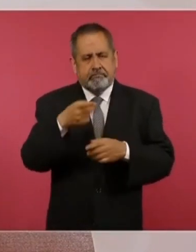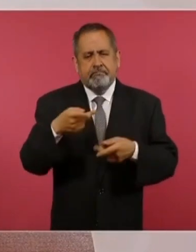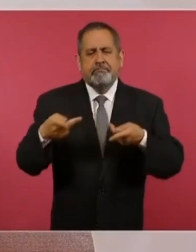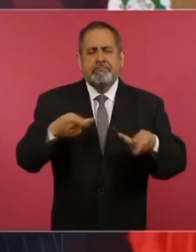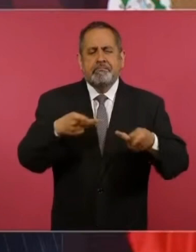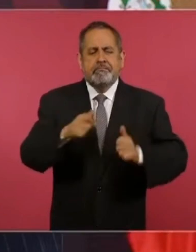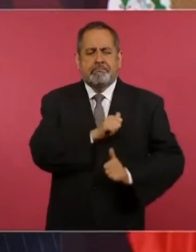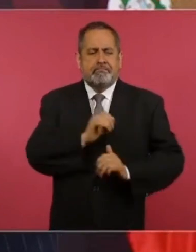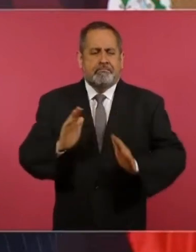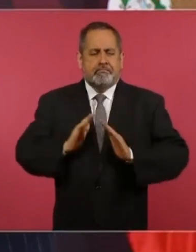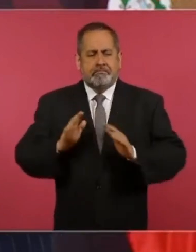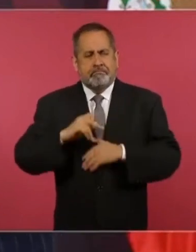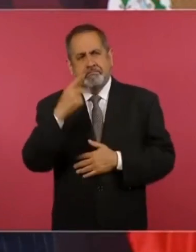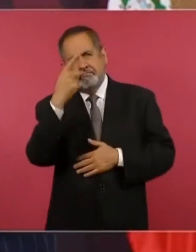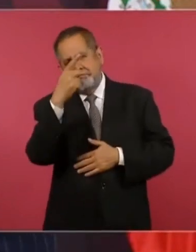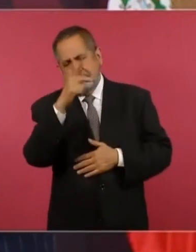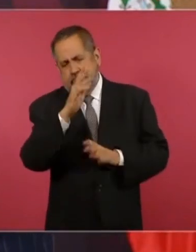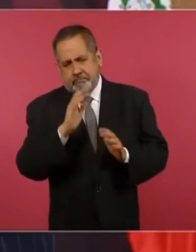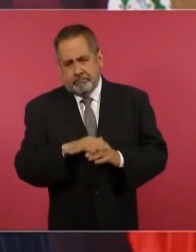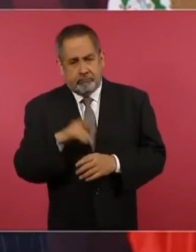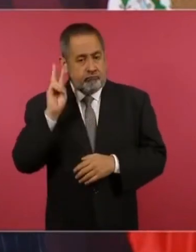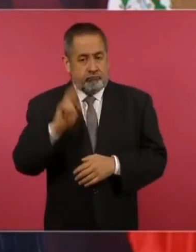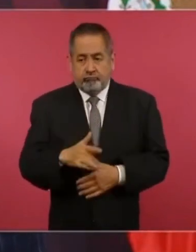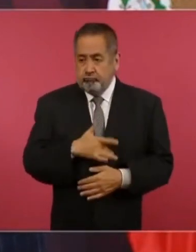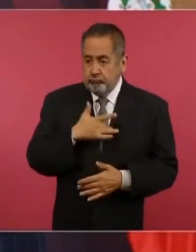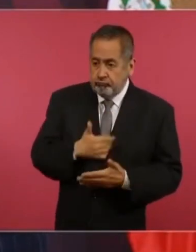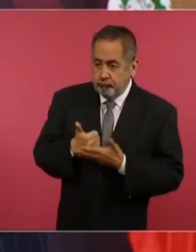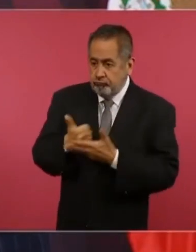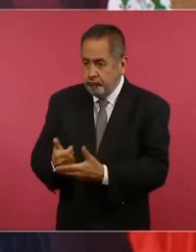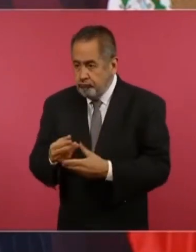pero para propósitos humanitarios no. No. No.